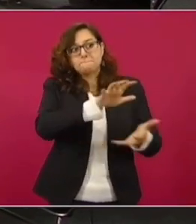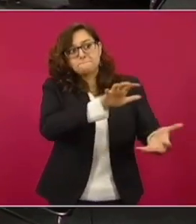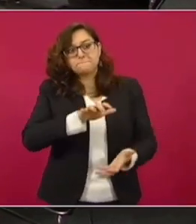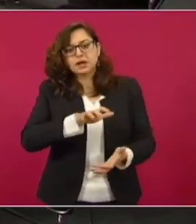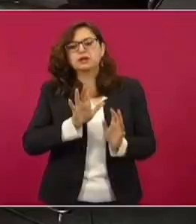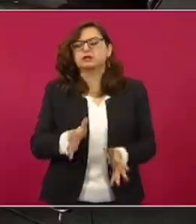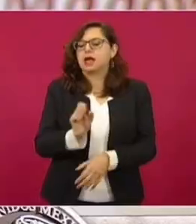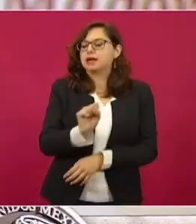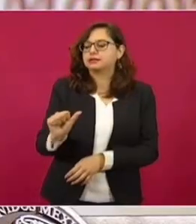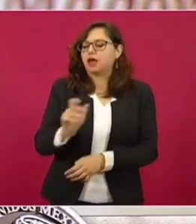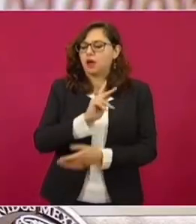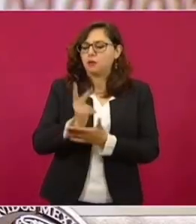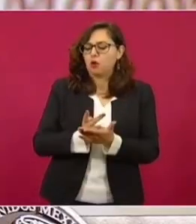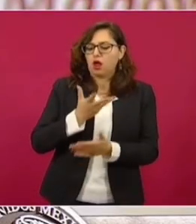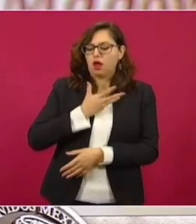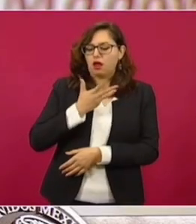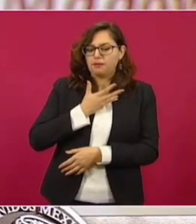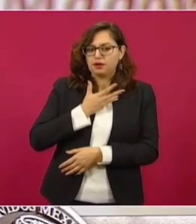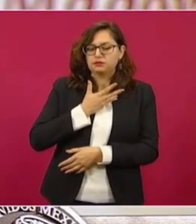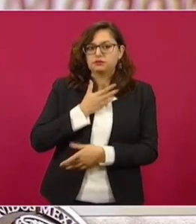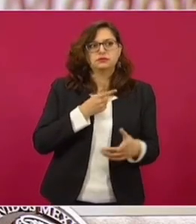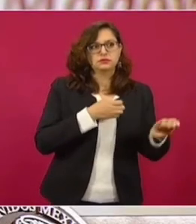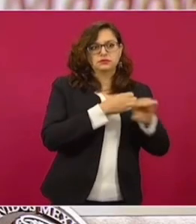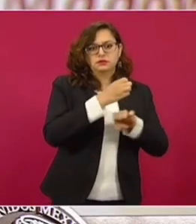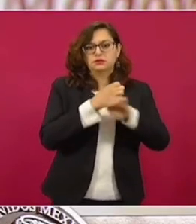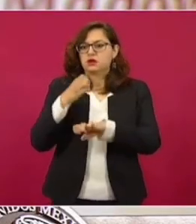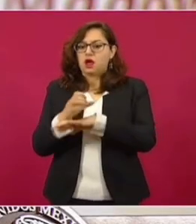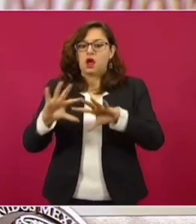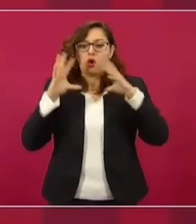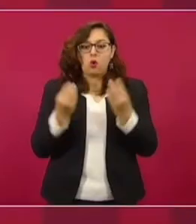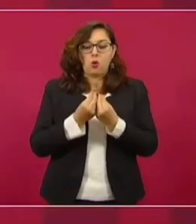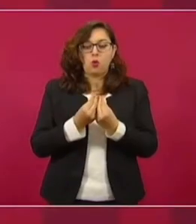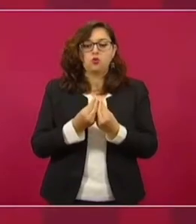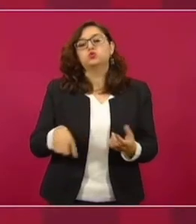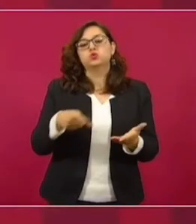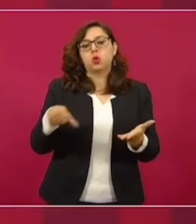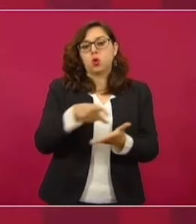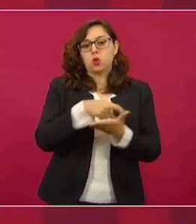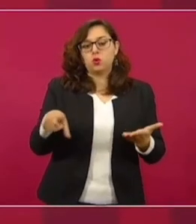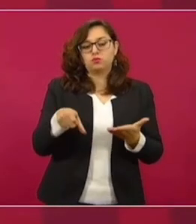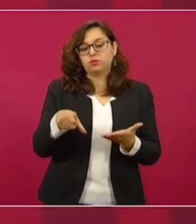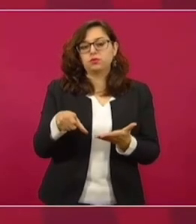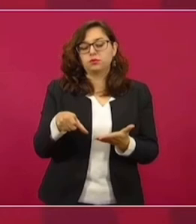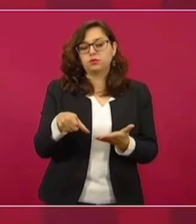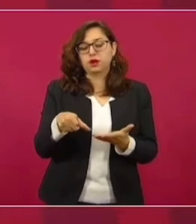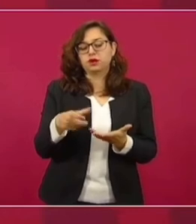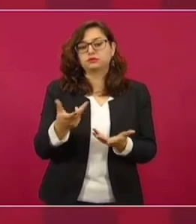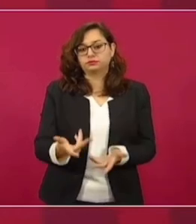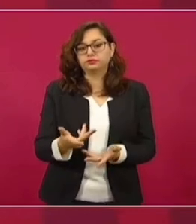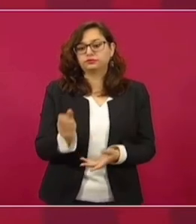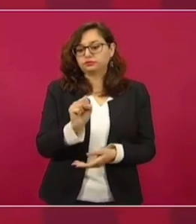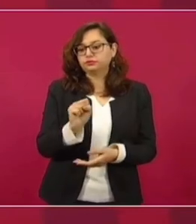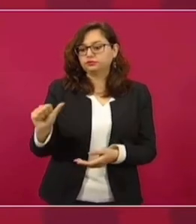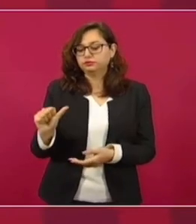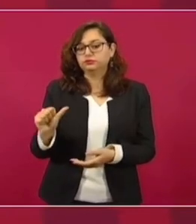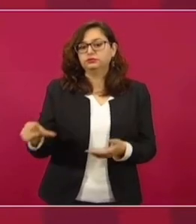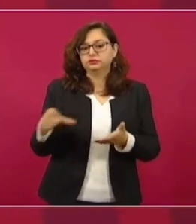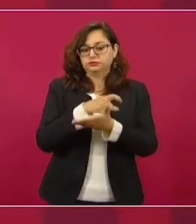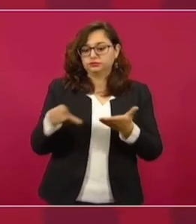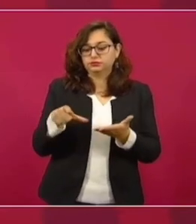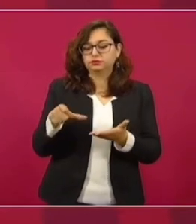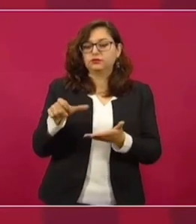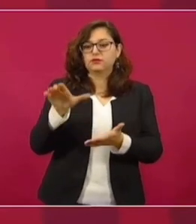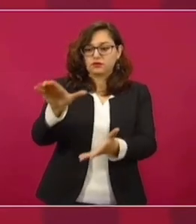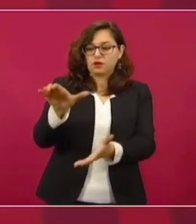que se aplica de manera coordinada con todas las entidades federativas, adquiere la Secretaría de Salud a través del